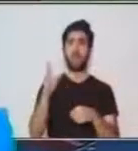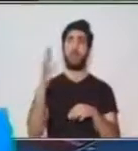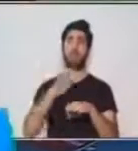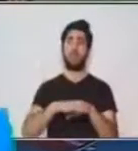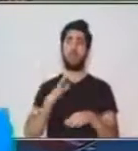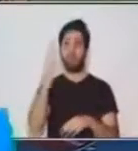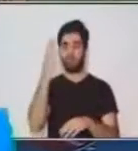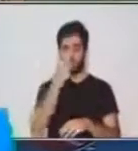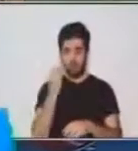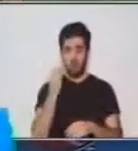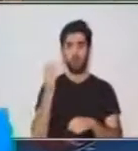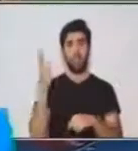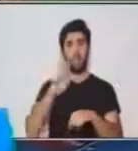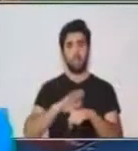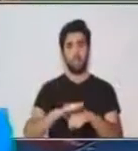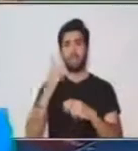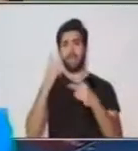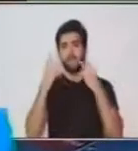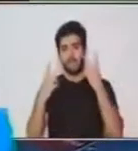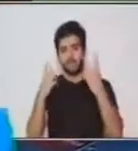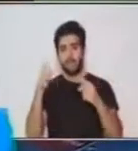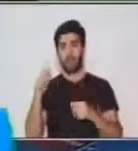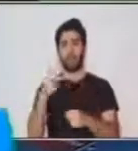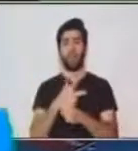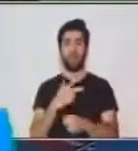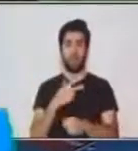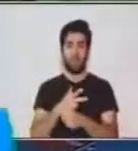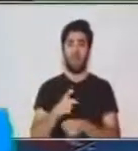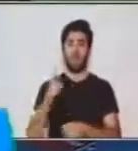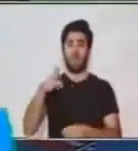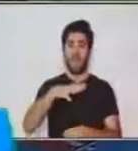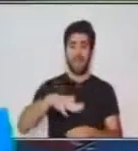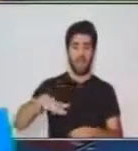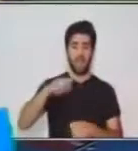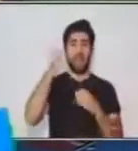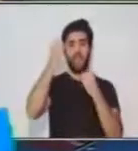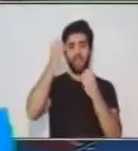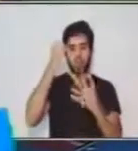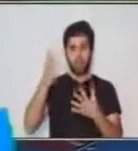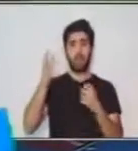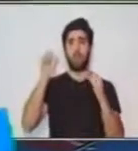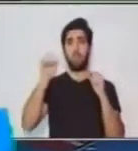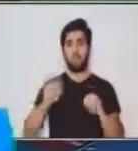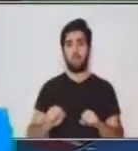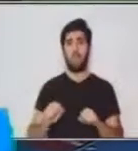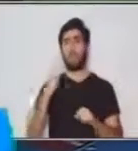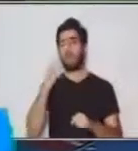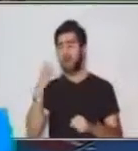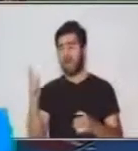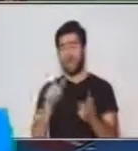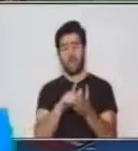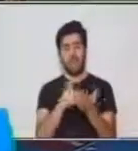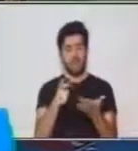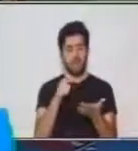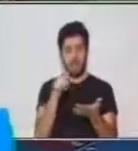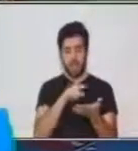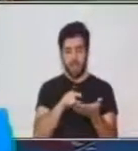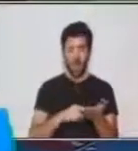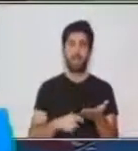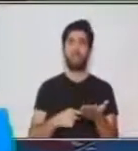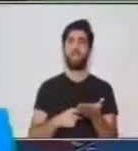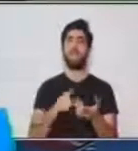visitados de Guatemala y esa información la podemos comprobar en un libro, la podemos comprobar